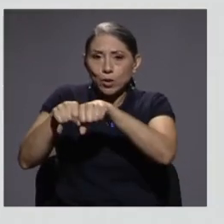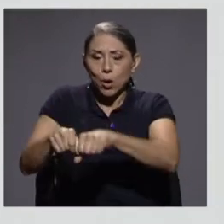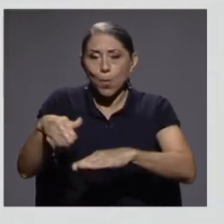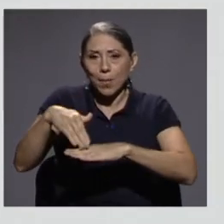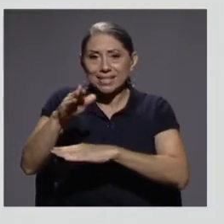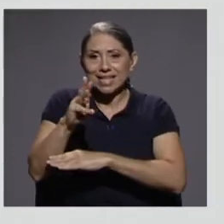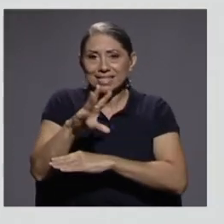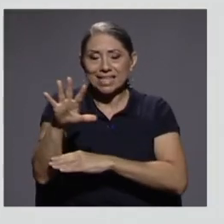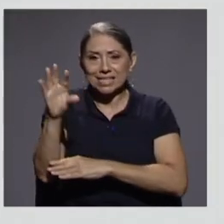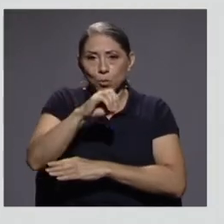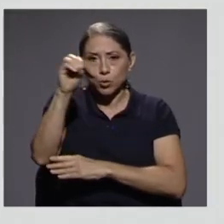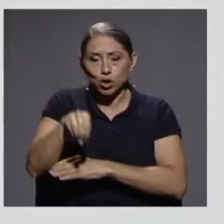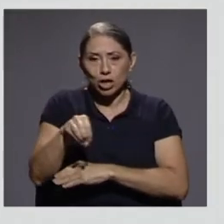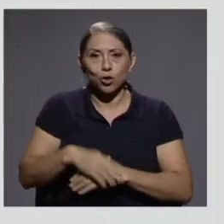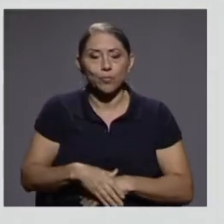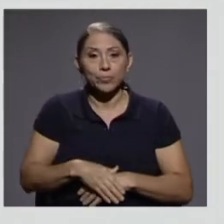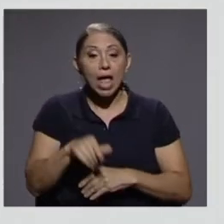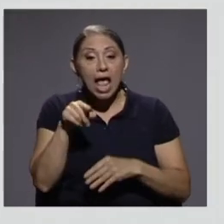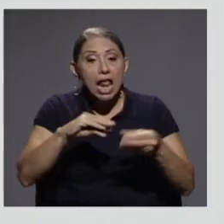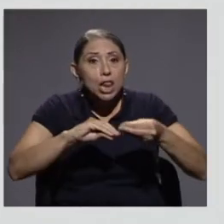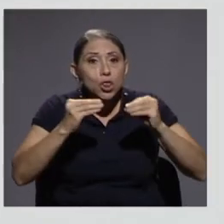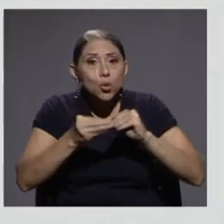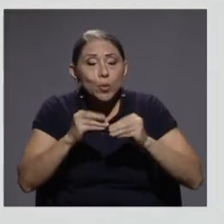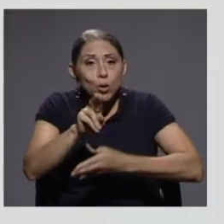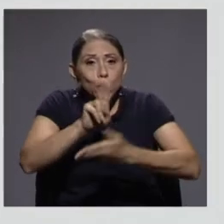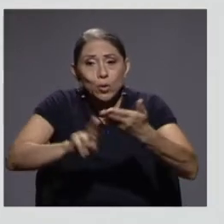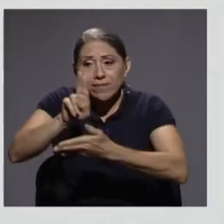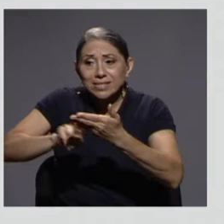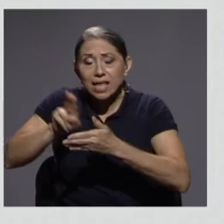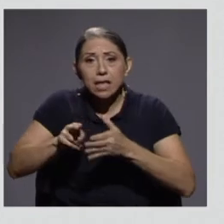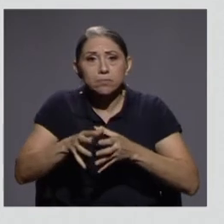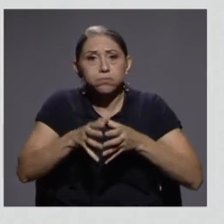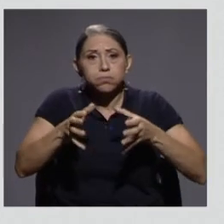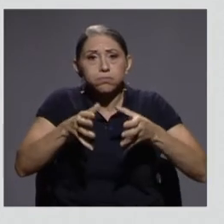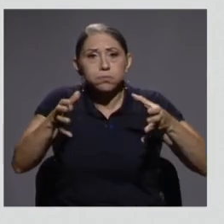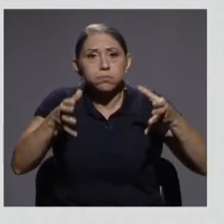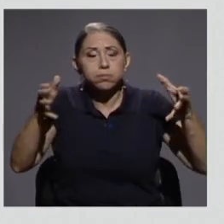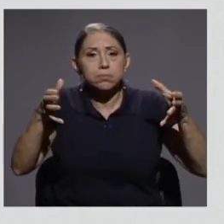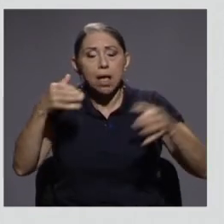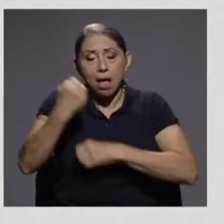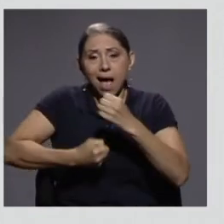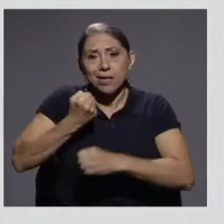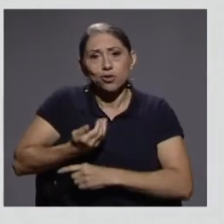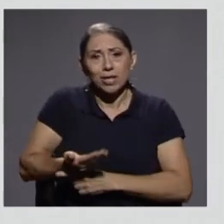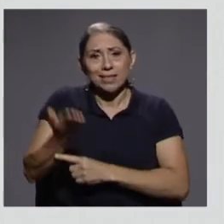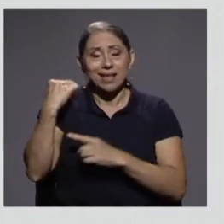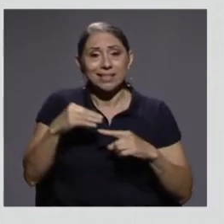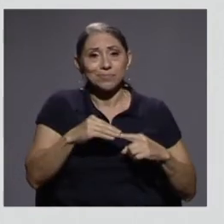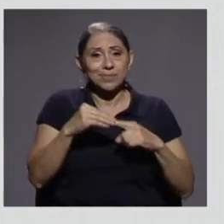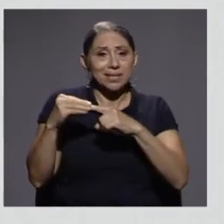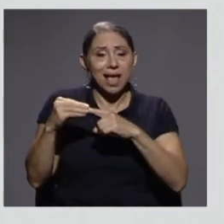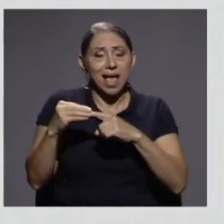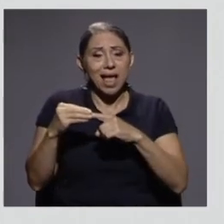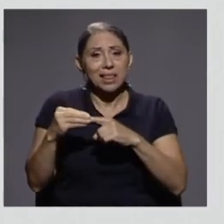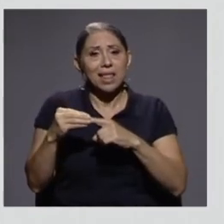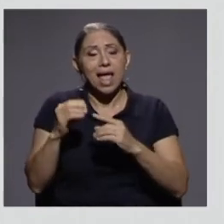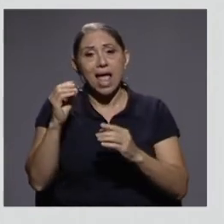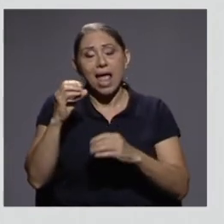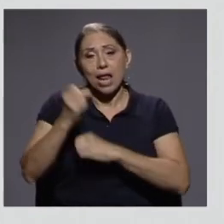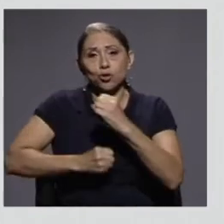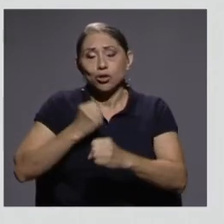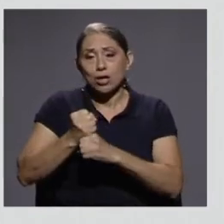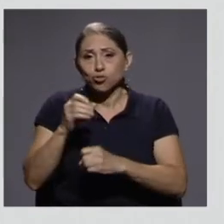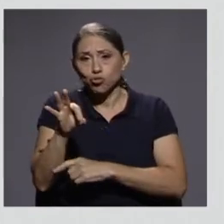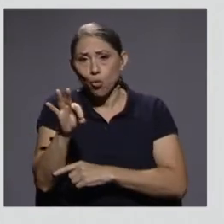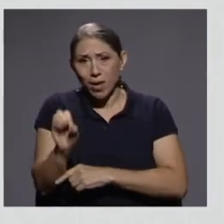La cantidad de universidades fue creciendo desde años atrás, particularmente en los 90 fue